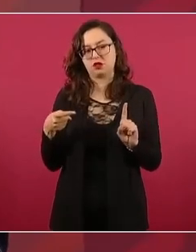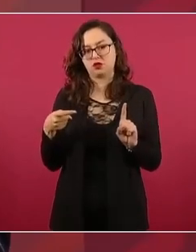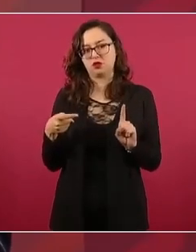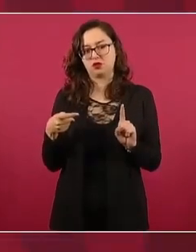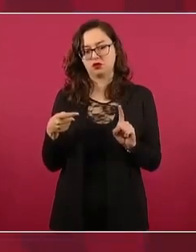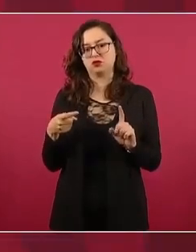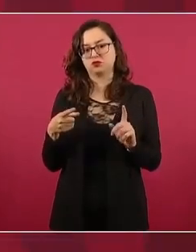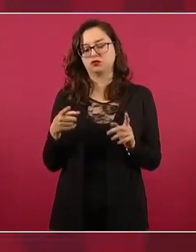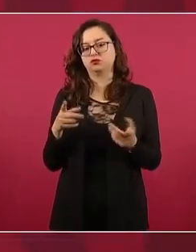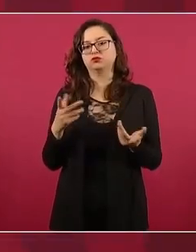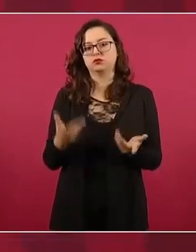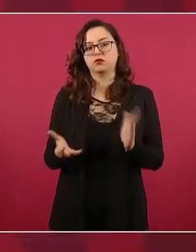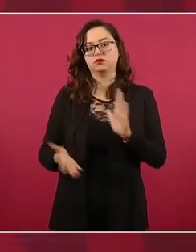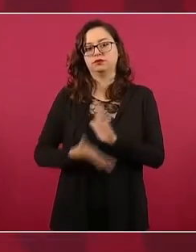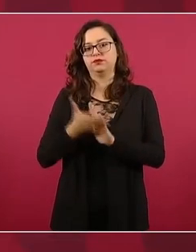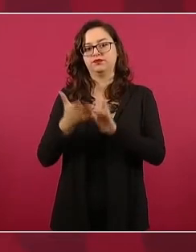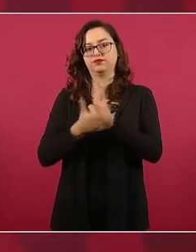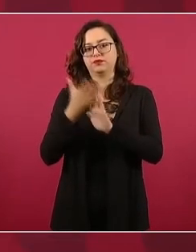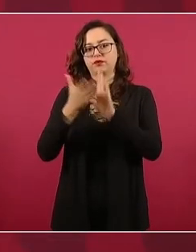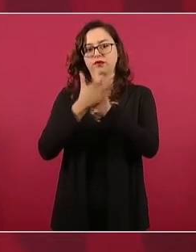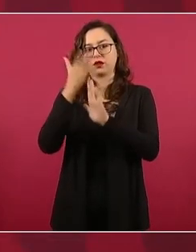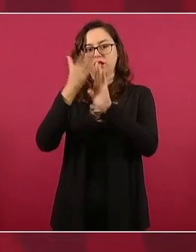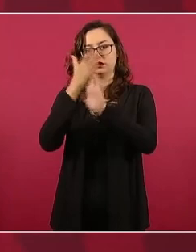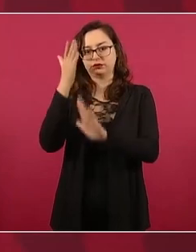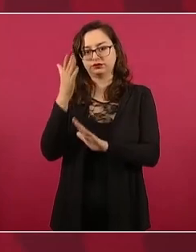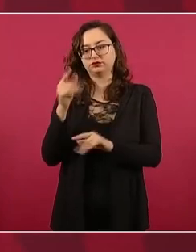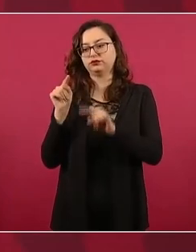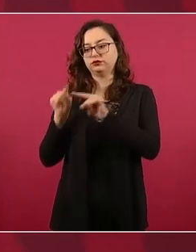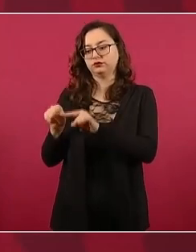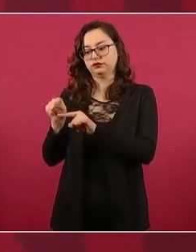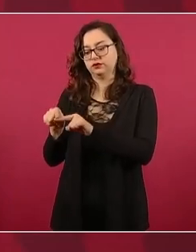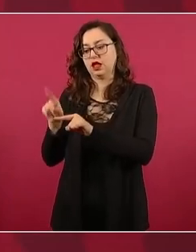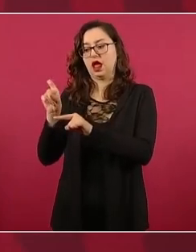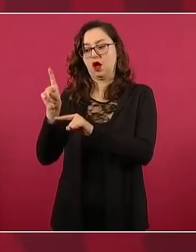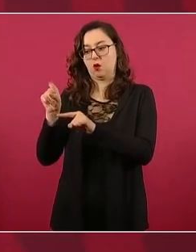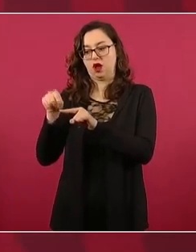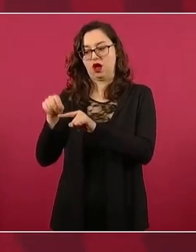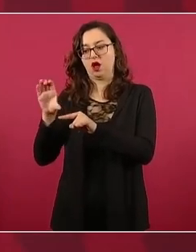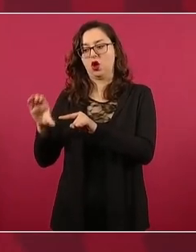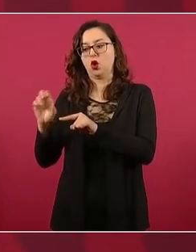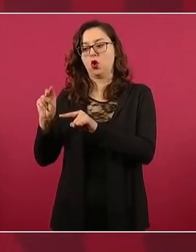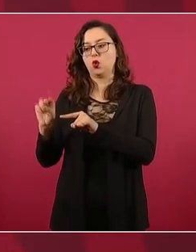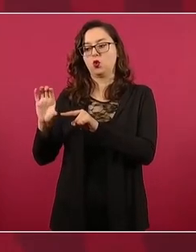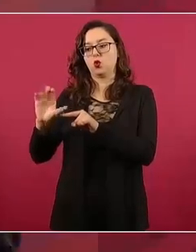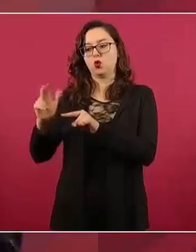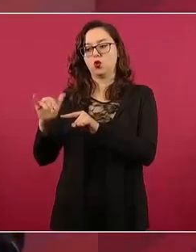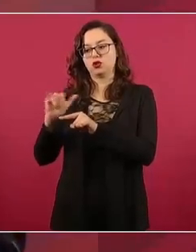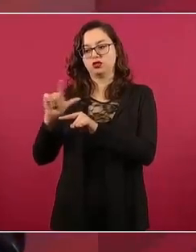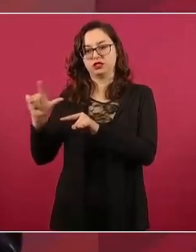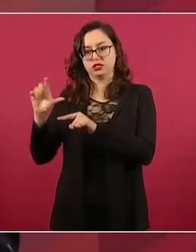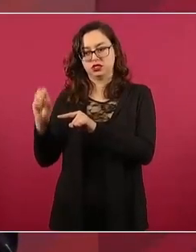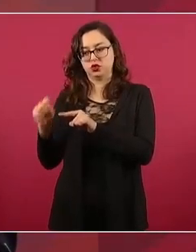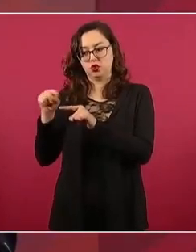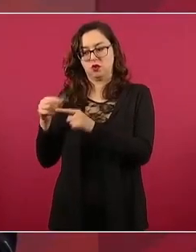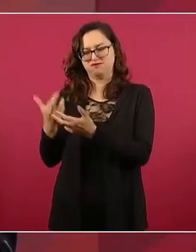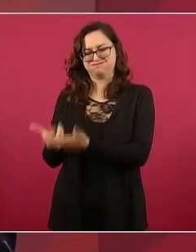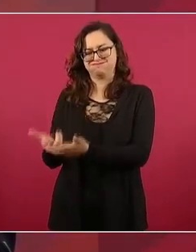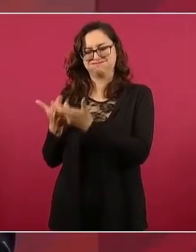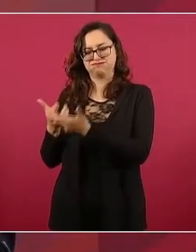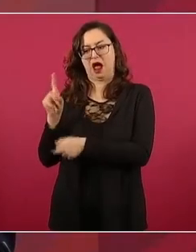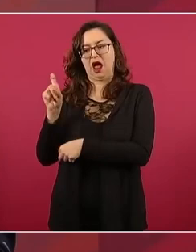un acueducto de la presa El Cuchillo, que tiene agua suficiente,